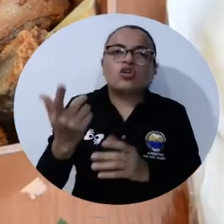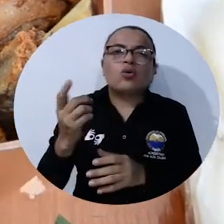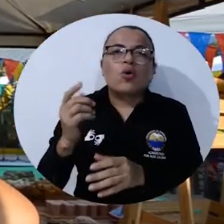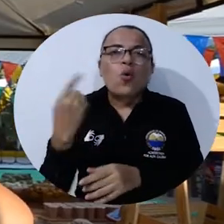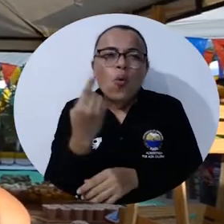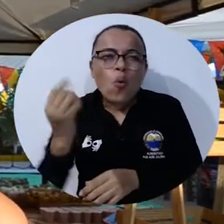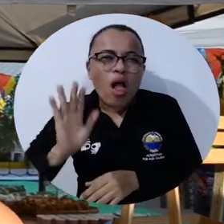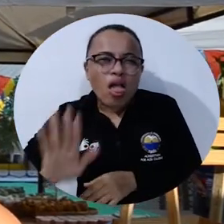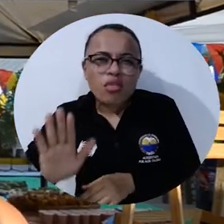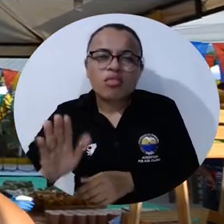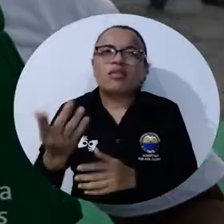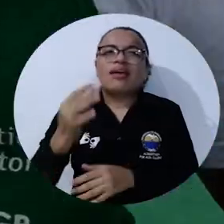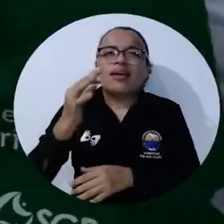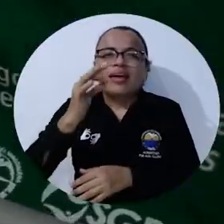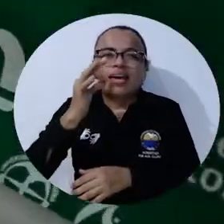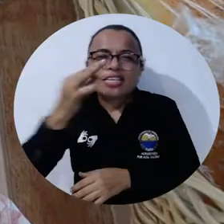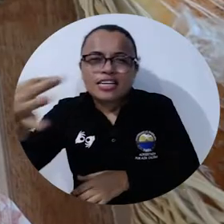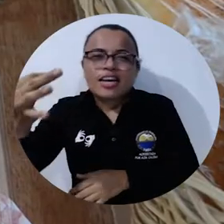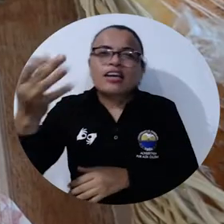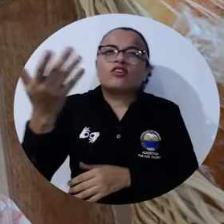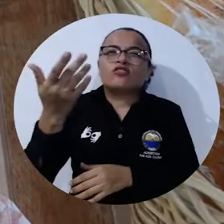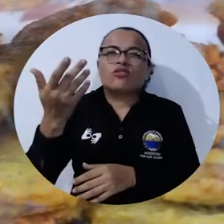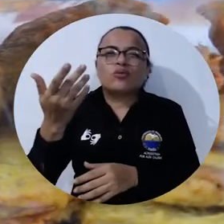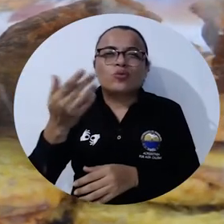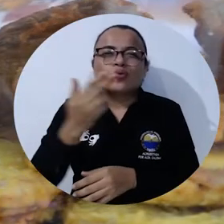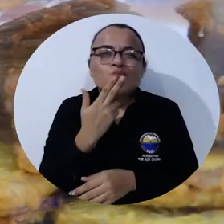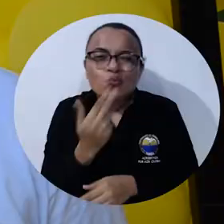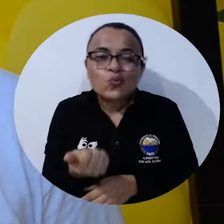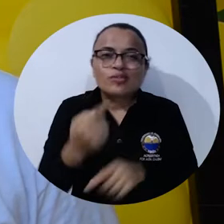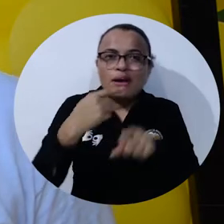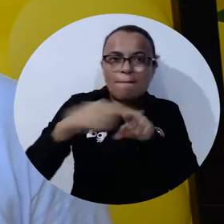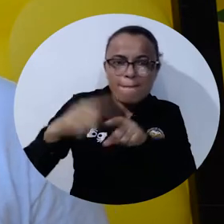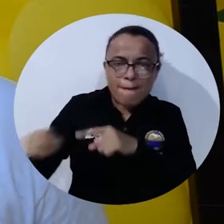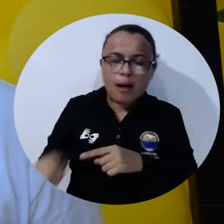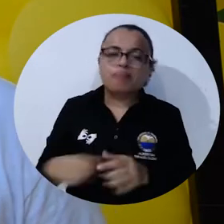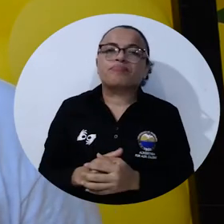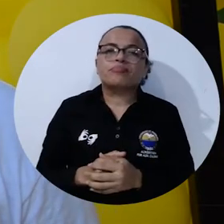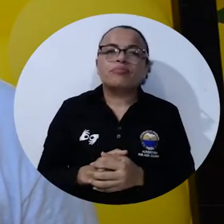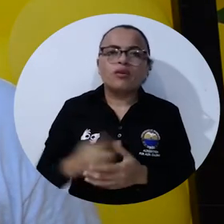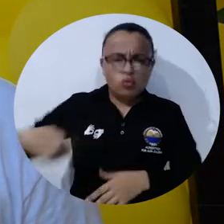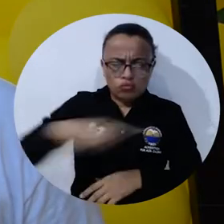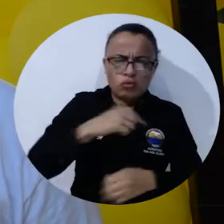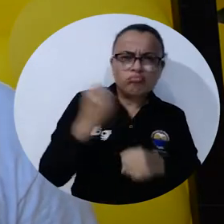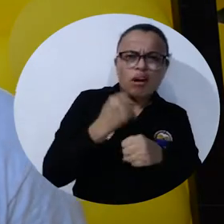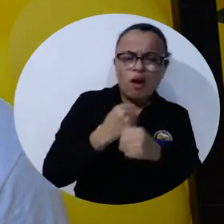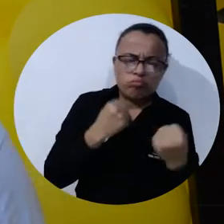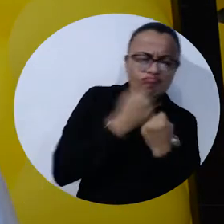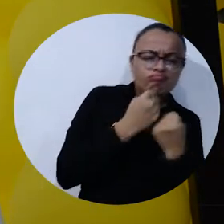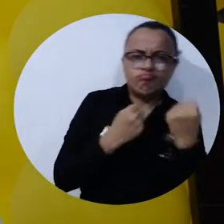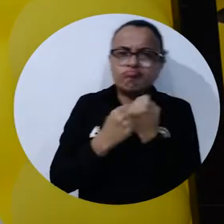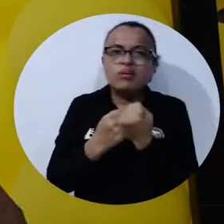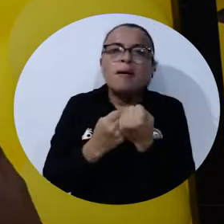chicharrón, chicha, tamal, queso, suero, dulces y papa rellena. Venimos trabajando de una manera mancomunada, venimos